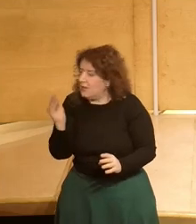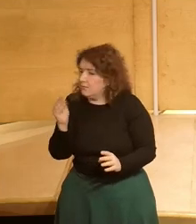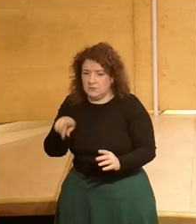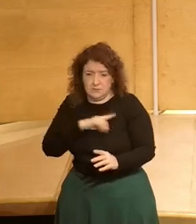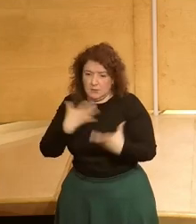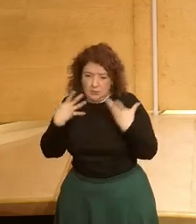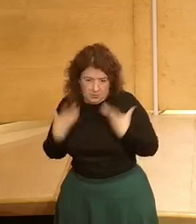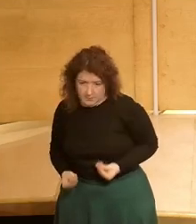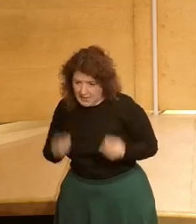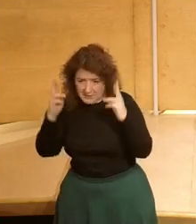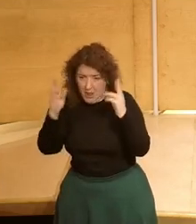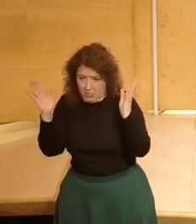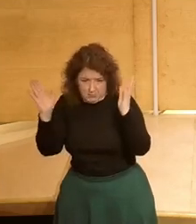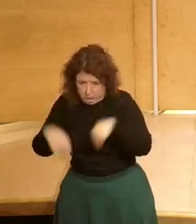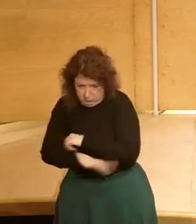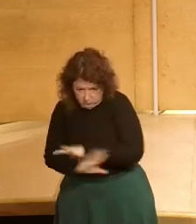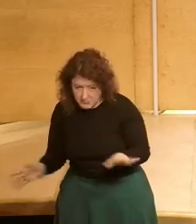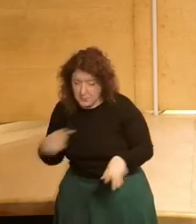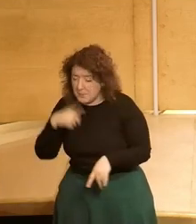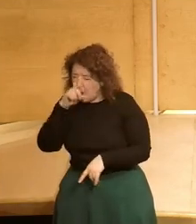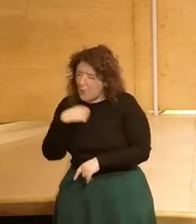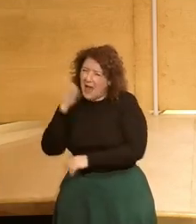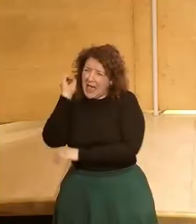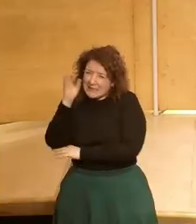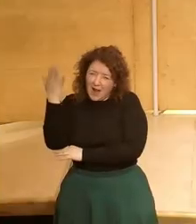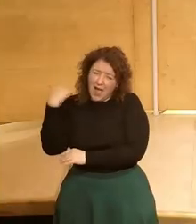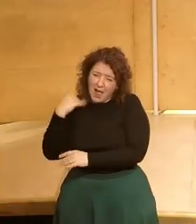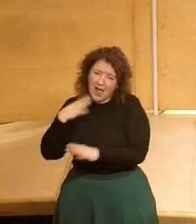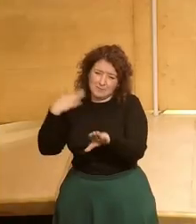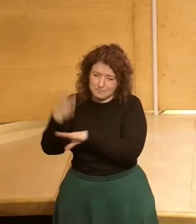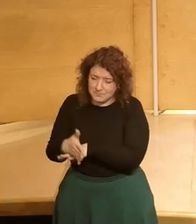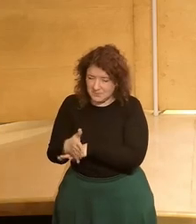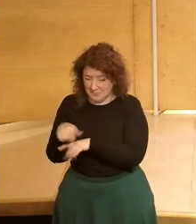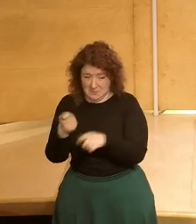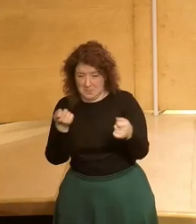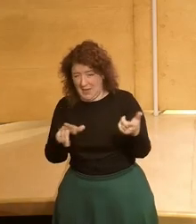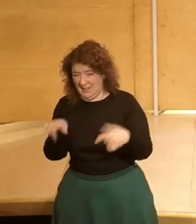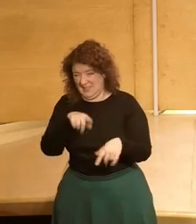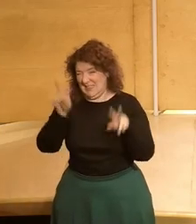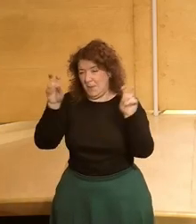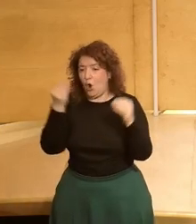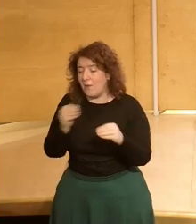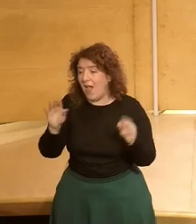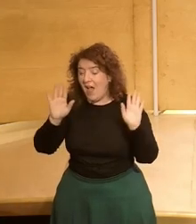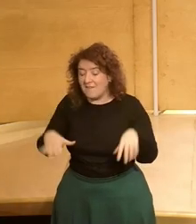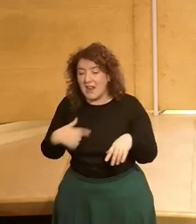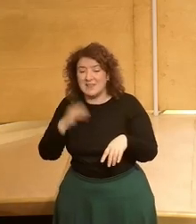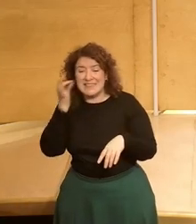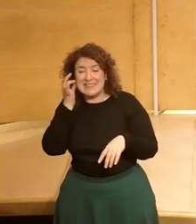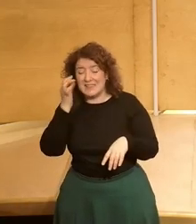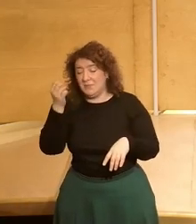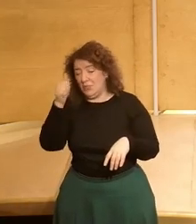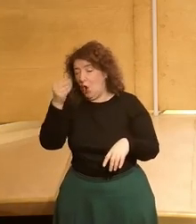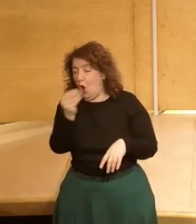desesperanza y me acuerdo en una charla así como el tema muy parecido a esta que hablábamos del tema de los jóvenes y luego al final se me acercaron dos